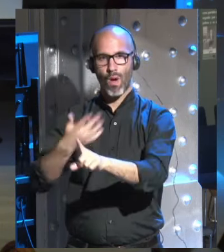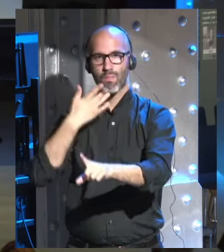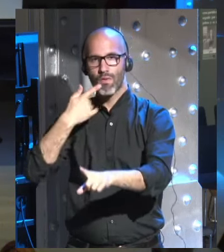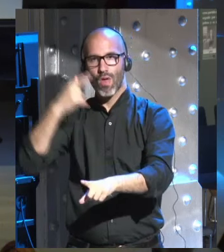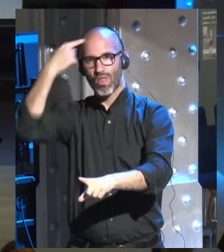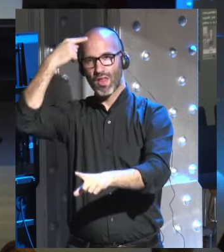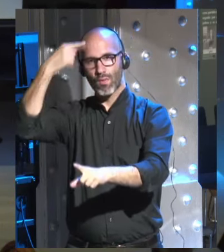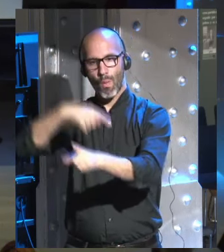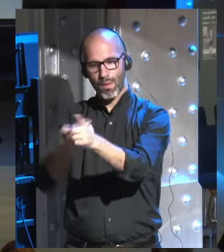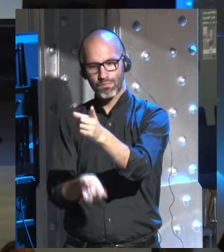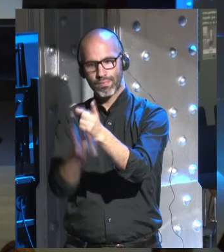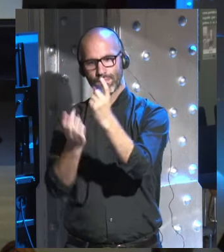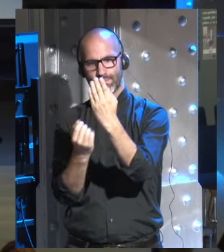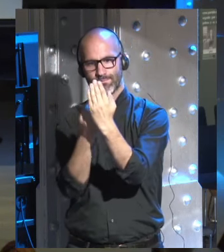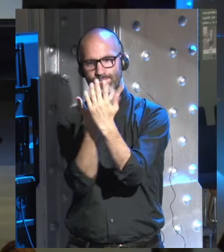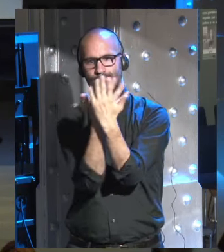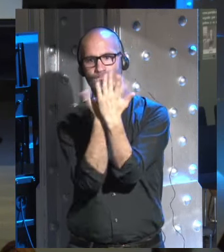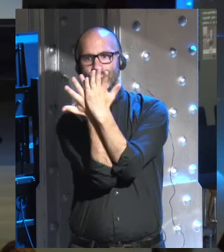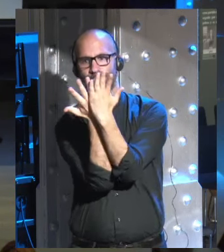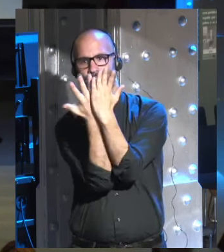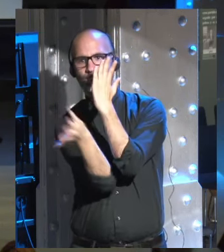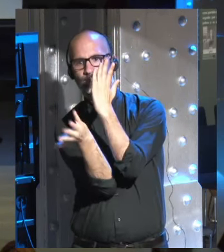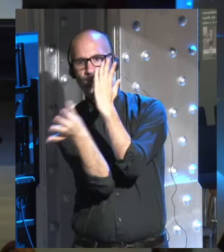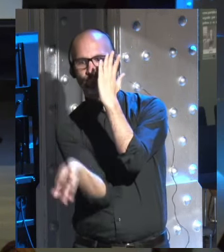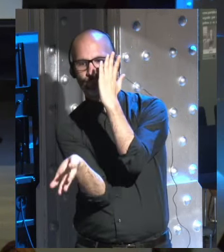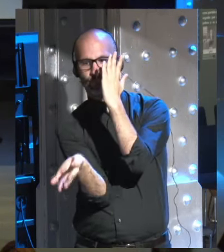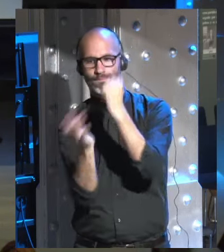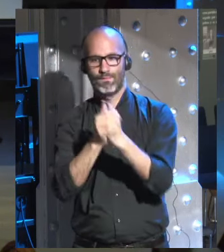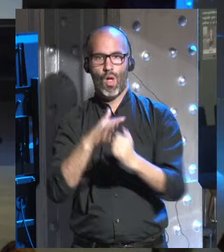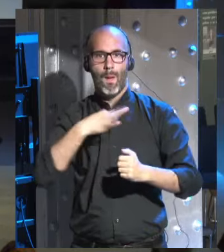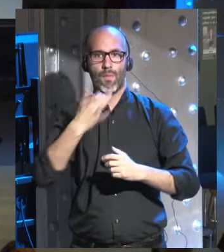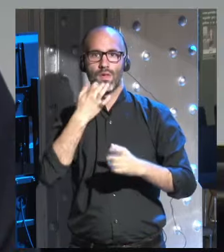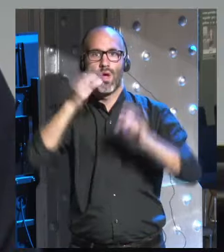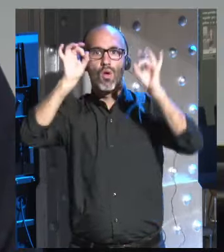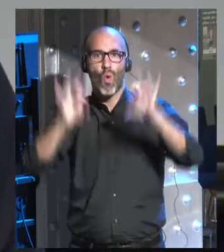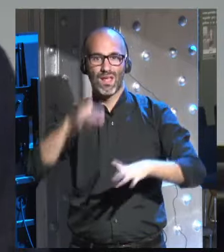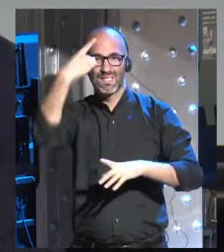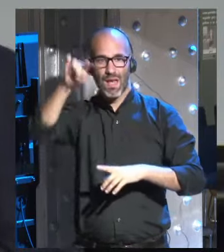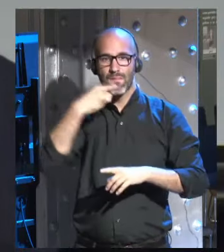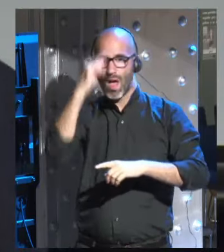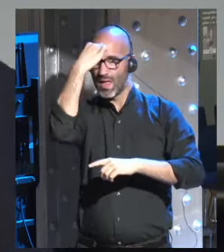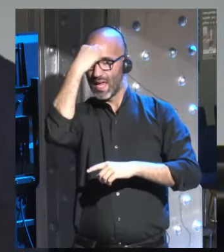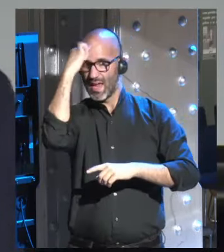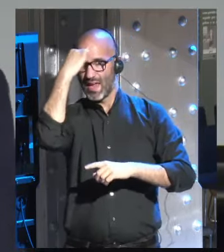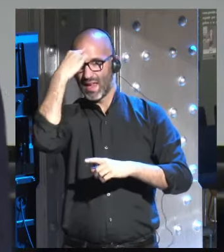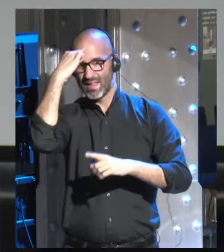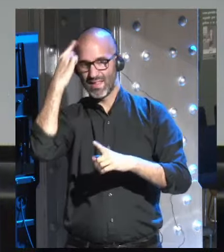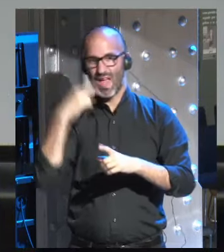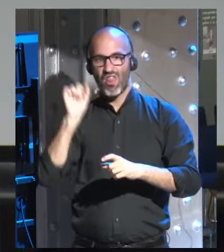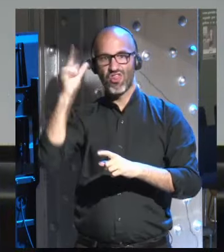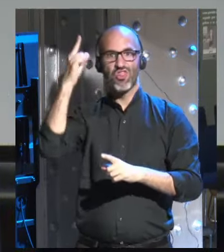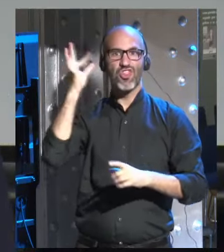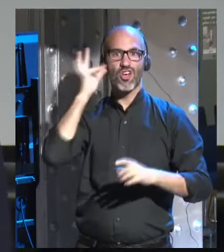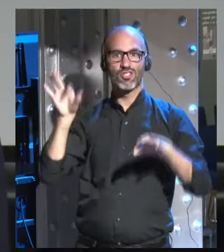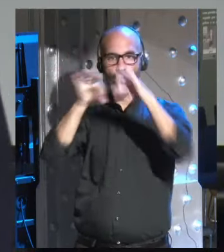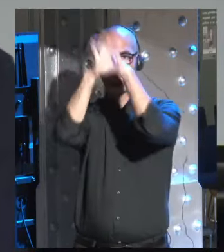podemos tener cuatro podemos tener seis como algunas diosas de la mitología hindú con las